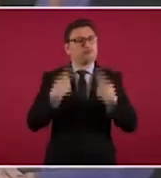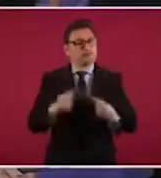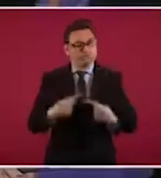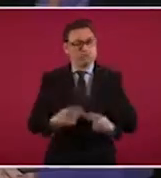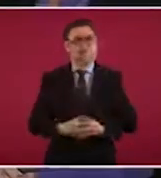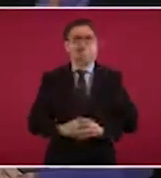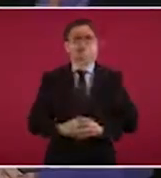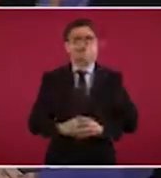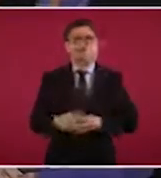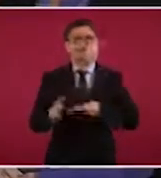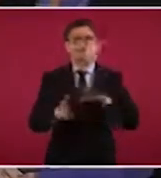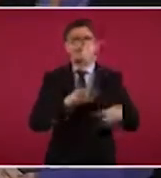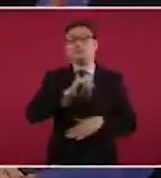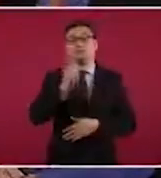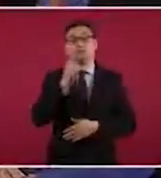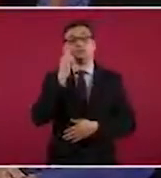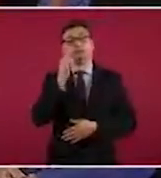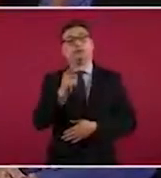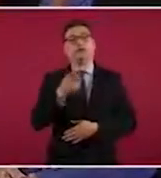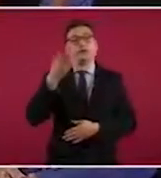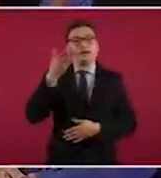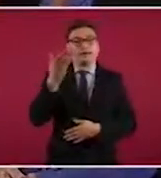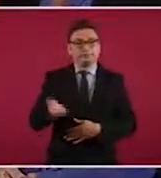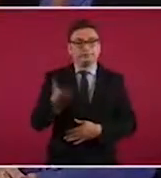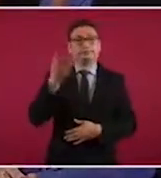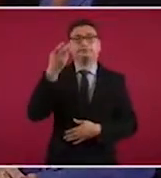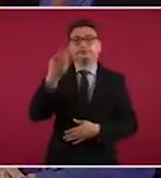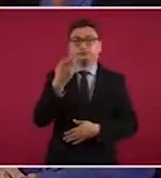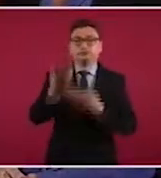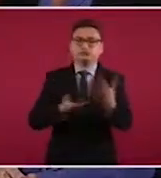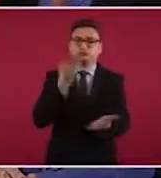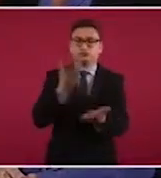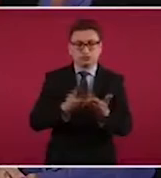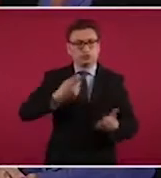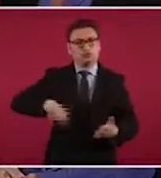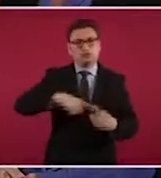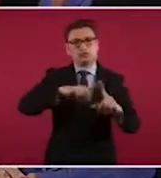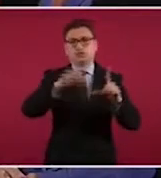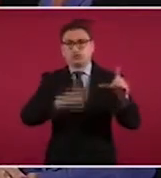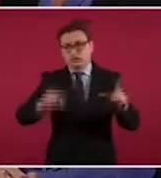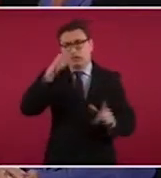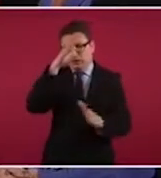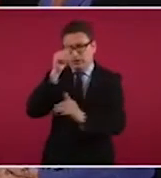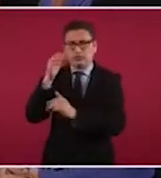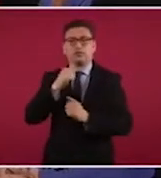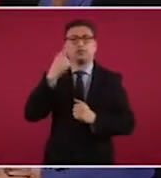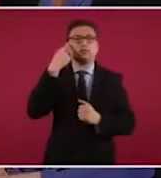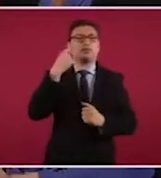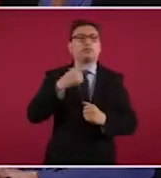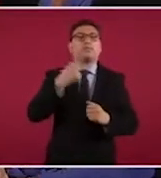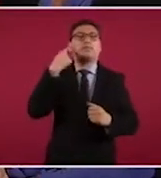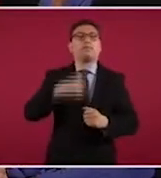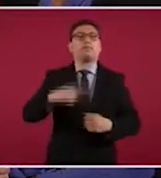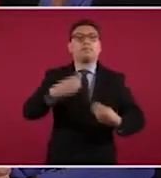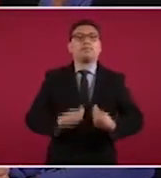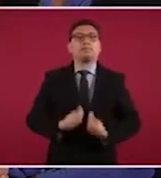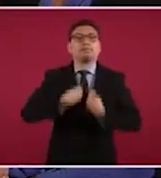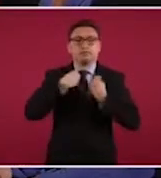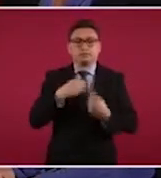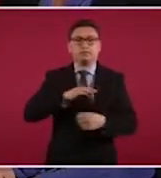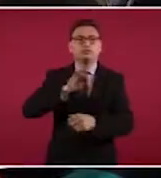sigue? Bueno, precisamente por eso estamos proponiendo el Acuerdo Nacional por la Vida y la Seguridad de las Mujeres como una